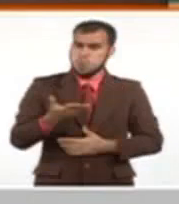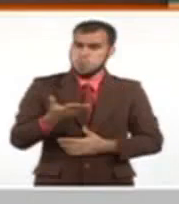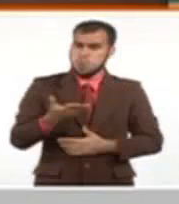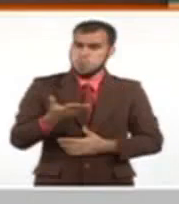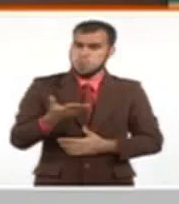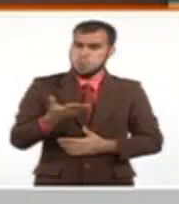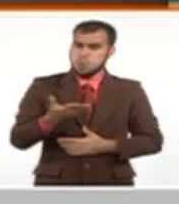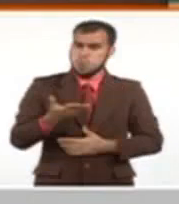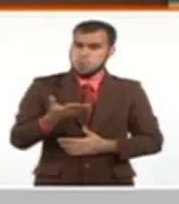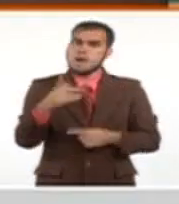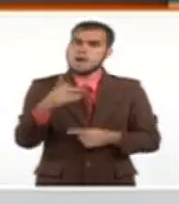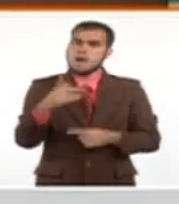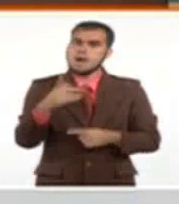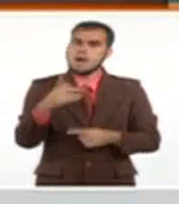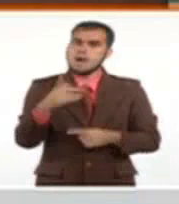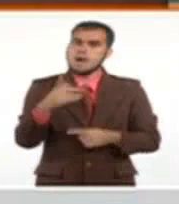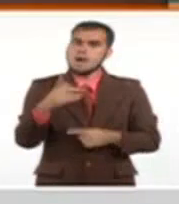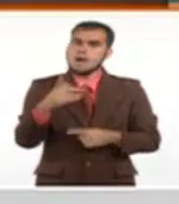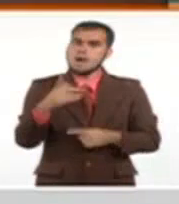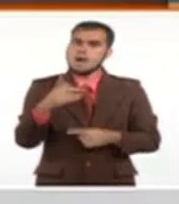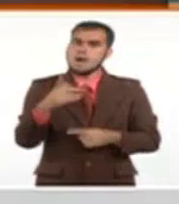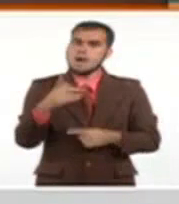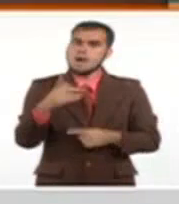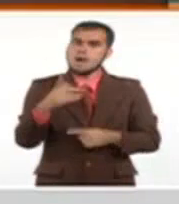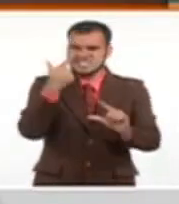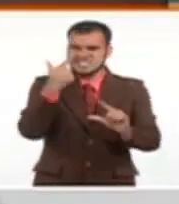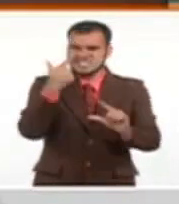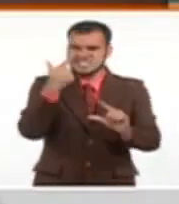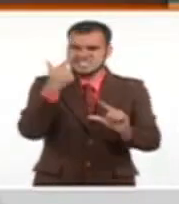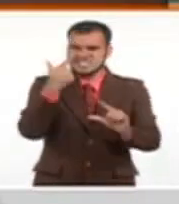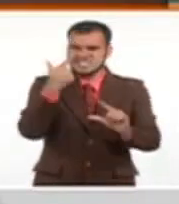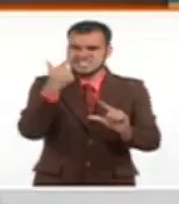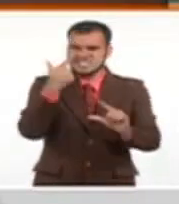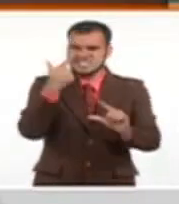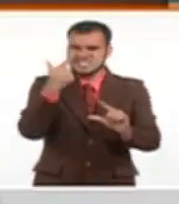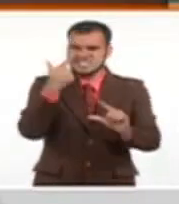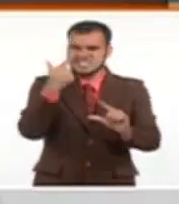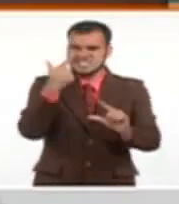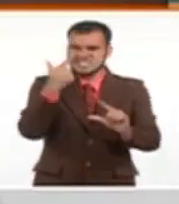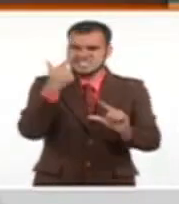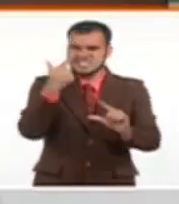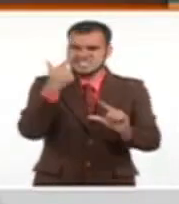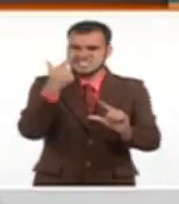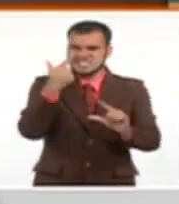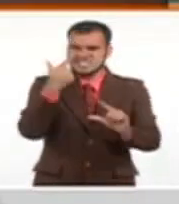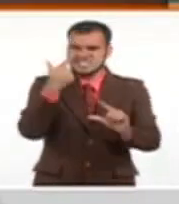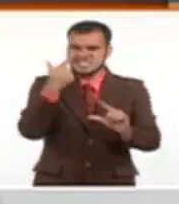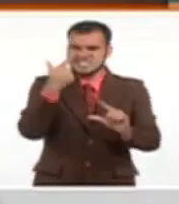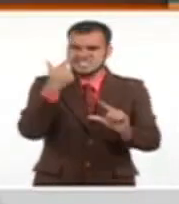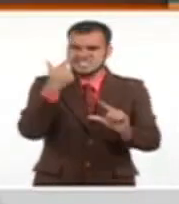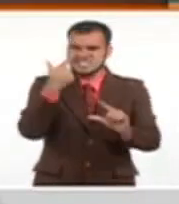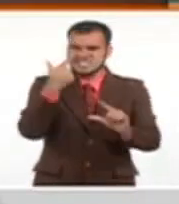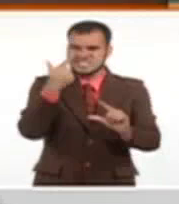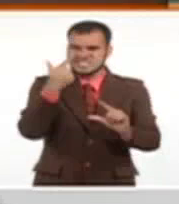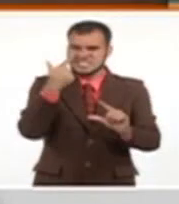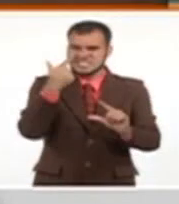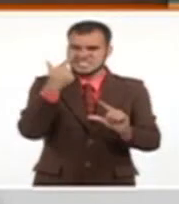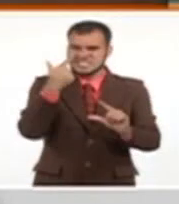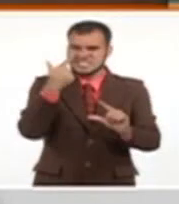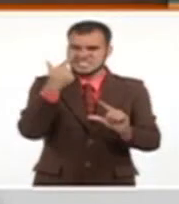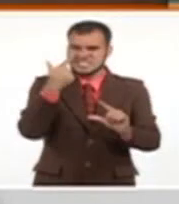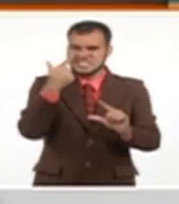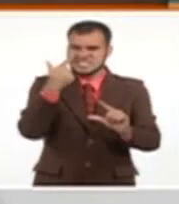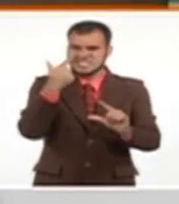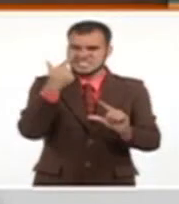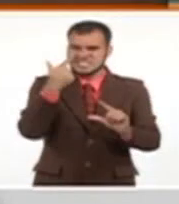qué usted atribuye el hecho de esta velocidad tan rápida a un fenómeno como este? Usted decía, y lo señalaban también algunos meteorólogos que hemos estado viendo, que